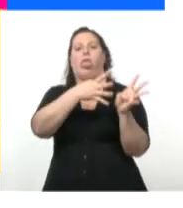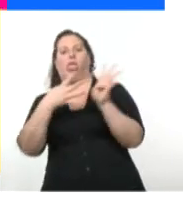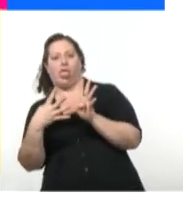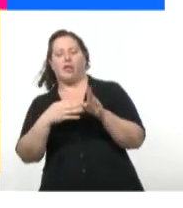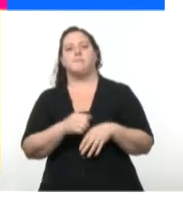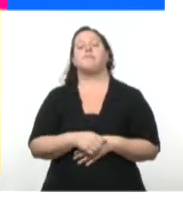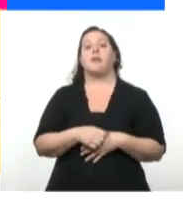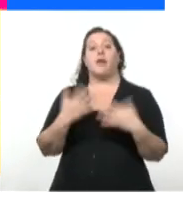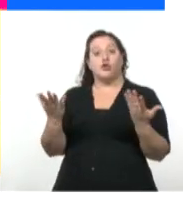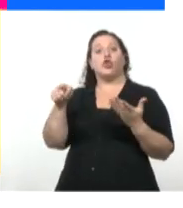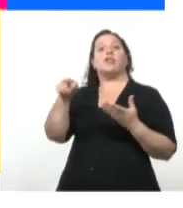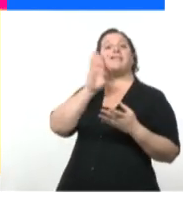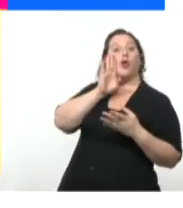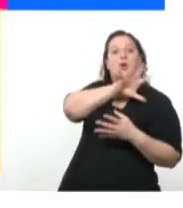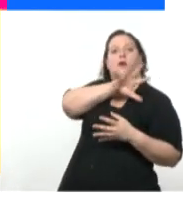isla.